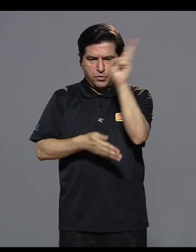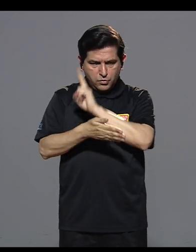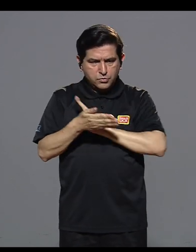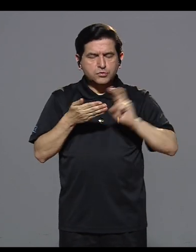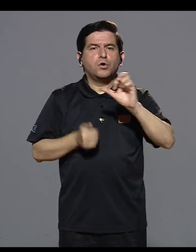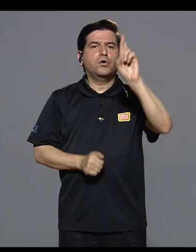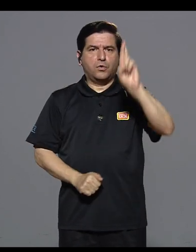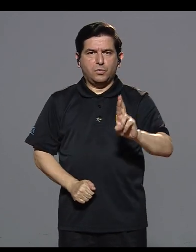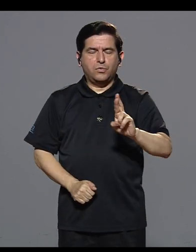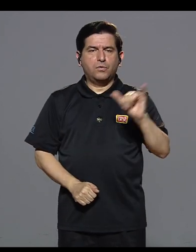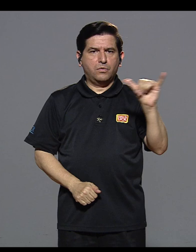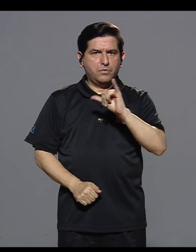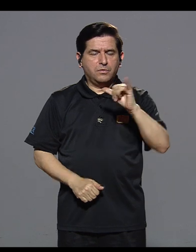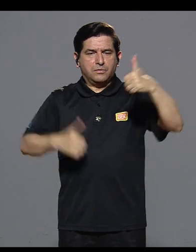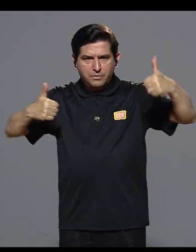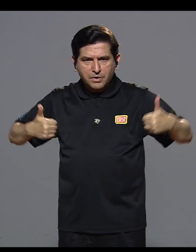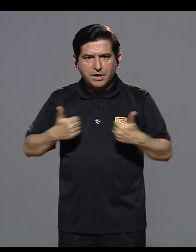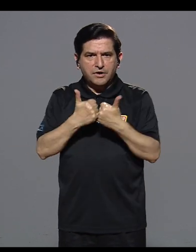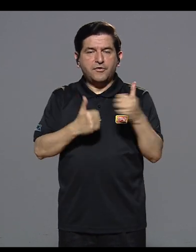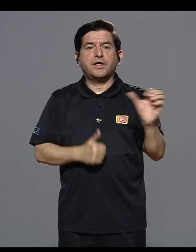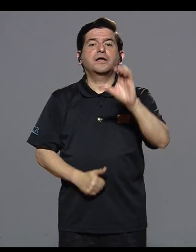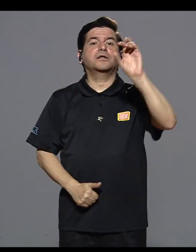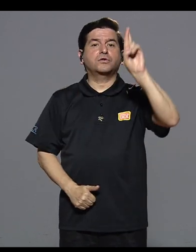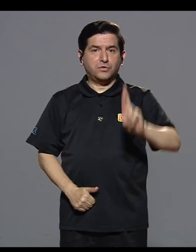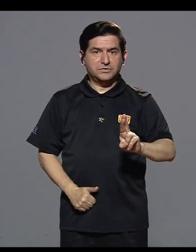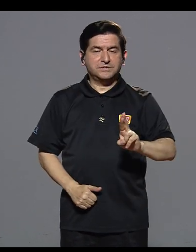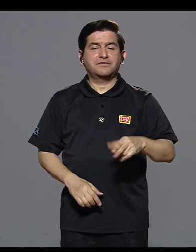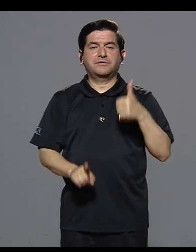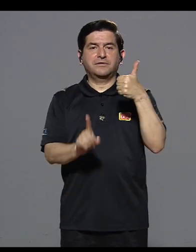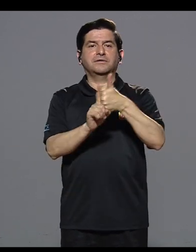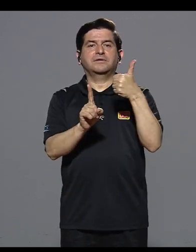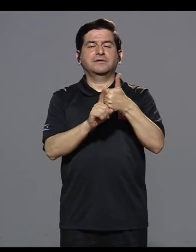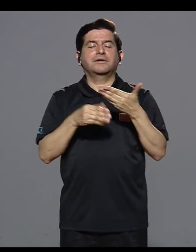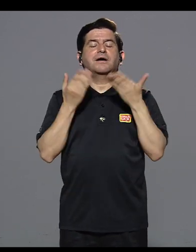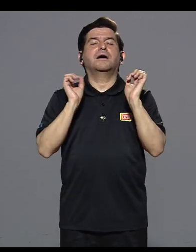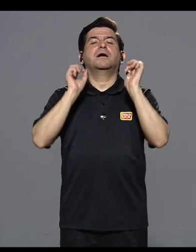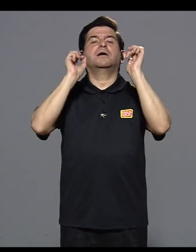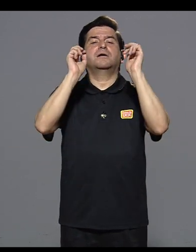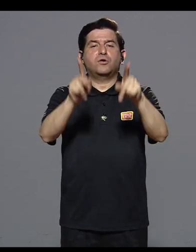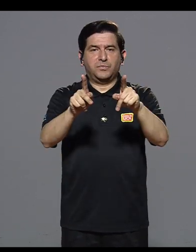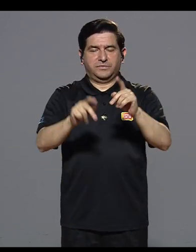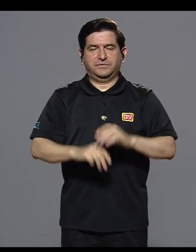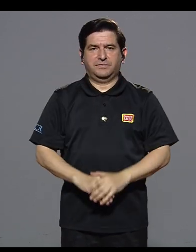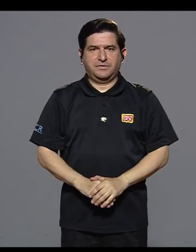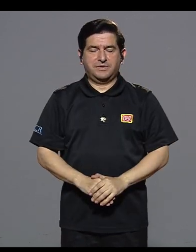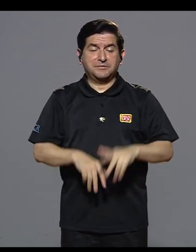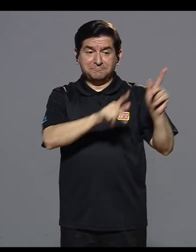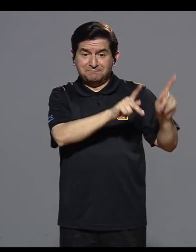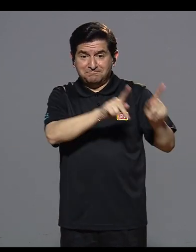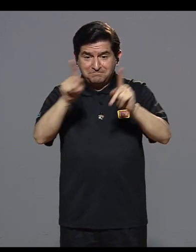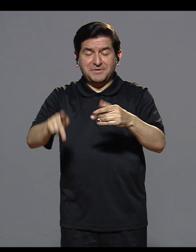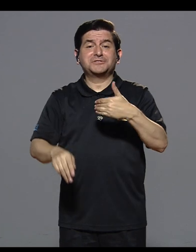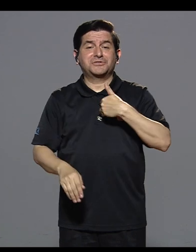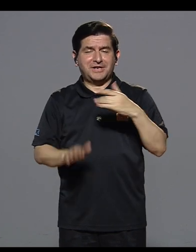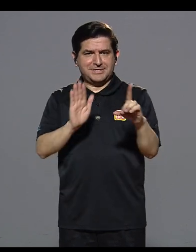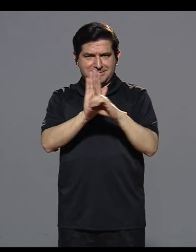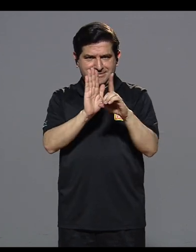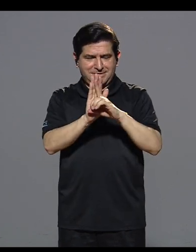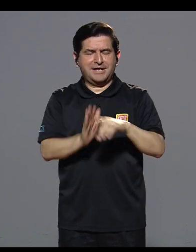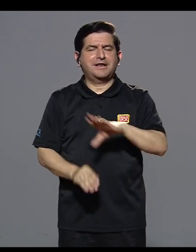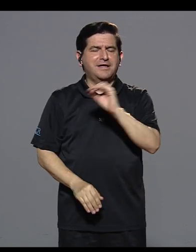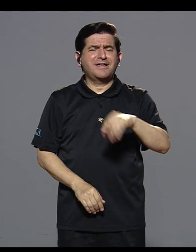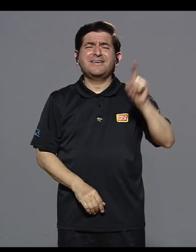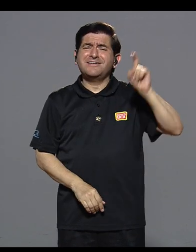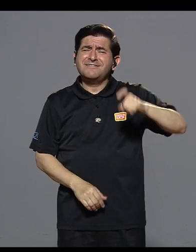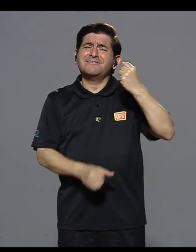reto para, no solamente para la Universidad de Costa Rica, es un reto para Costa Rica en sí, ¿verdad? Darle la oportunidad porque son